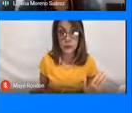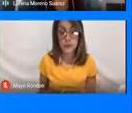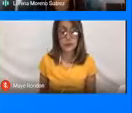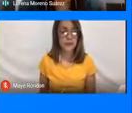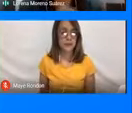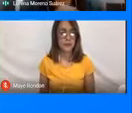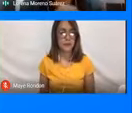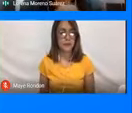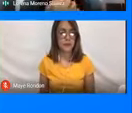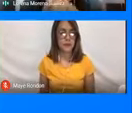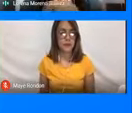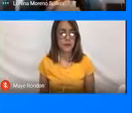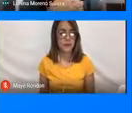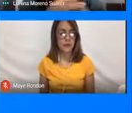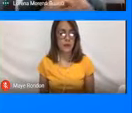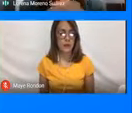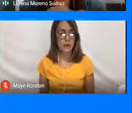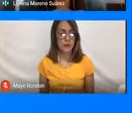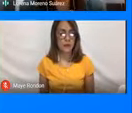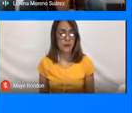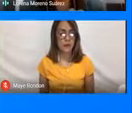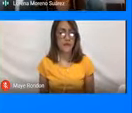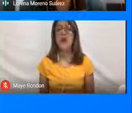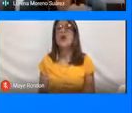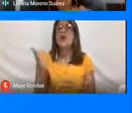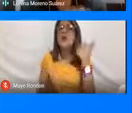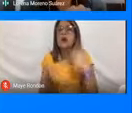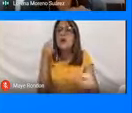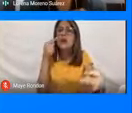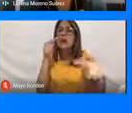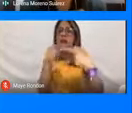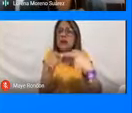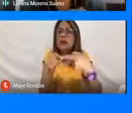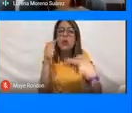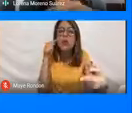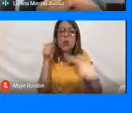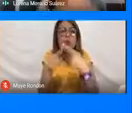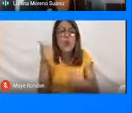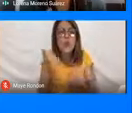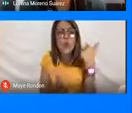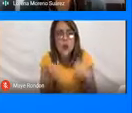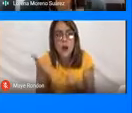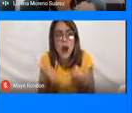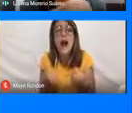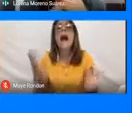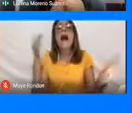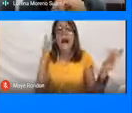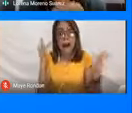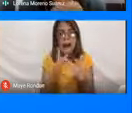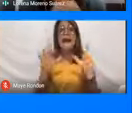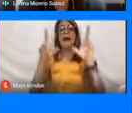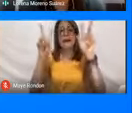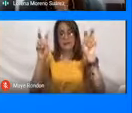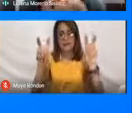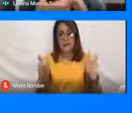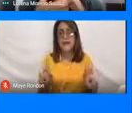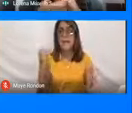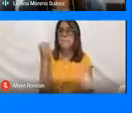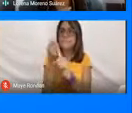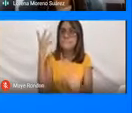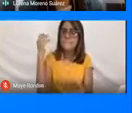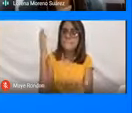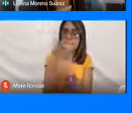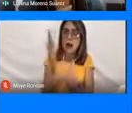¿Cuál es el objetivo de estos comités de seguridad turística? Es abordar temas que afectan de manera contundente